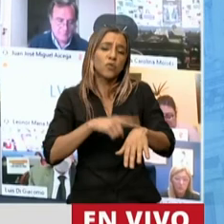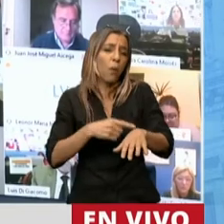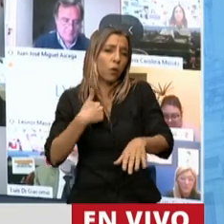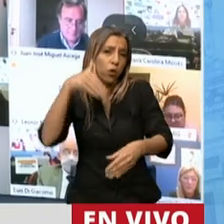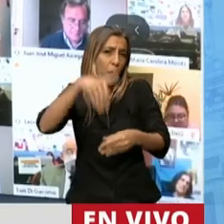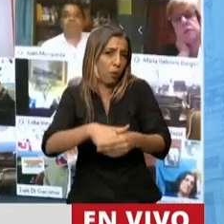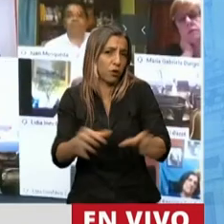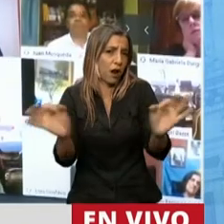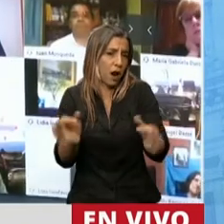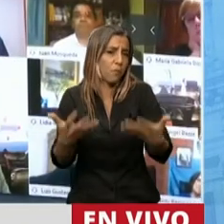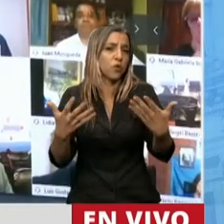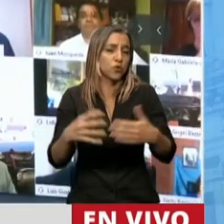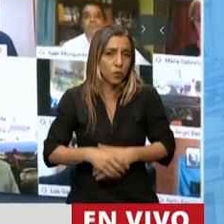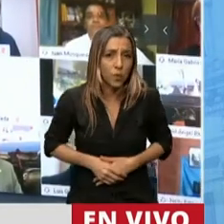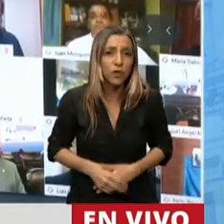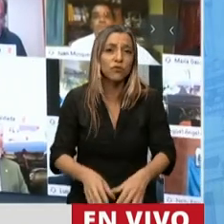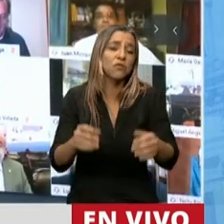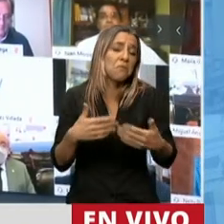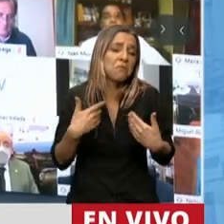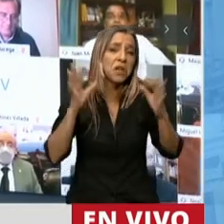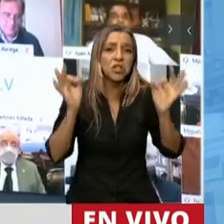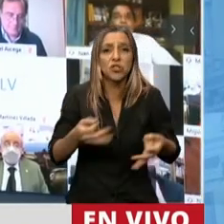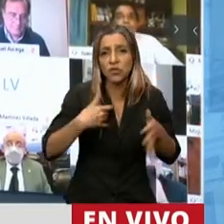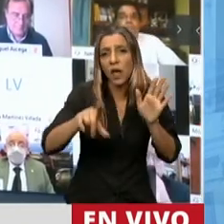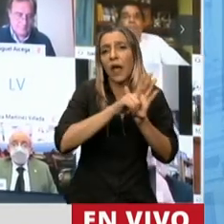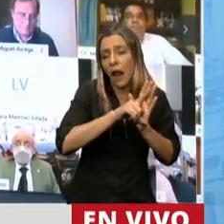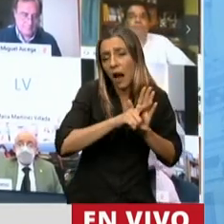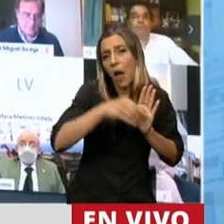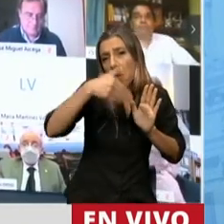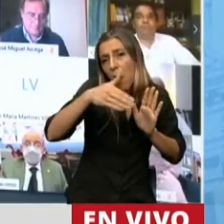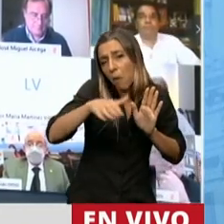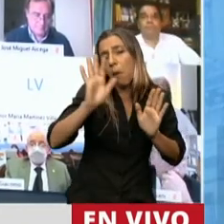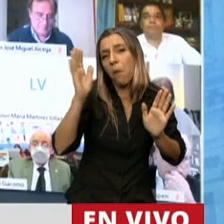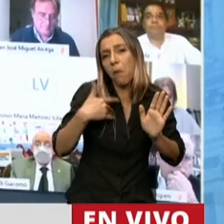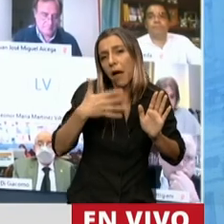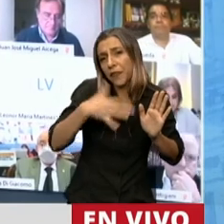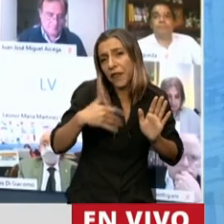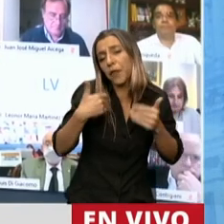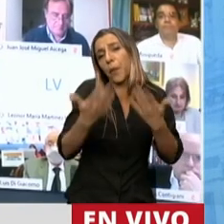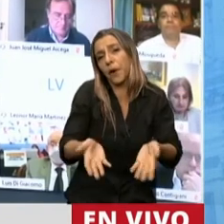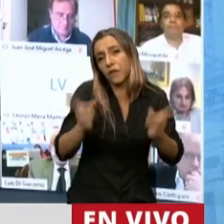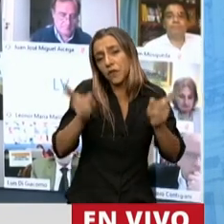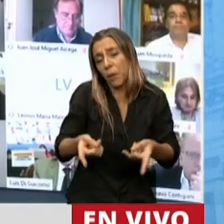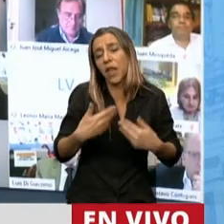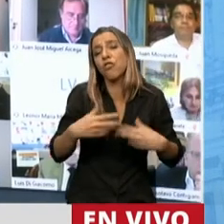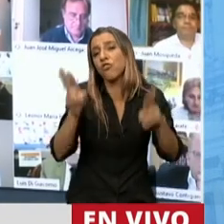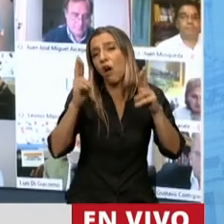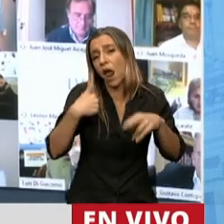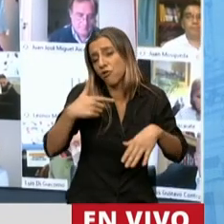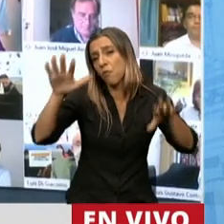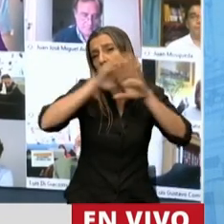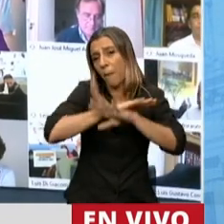habrá ley finalmente para la economía del conocimiento. Habrá un marco legal y habrá incentivos. Y ojalá que me equivoque. Pero